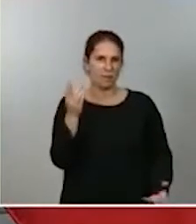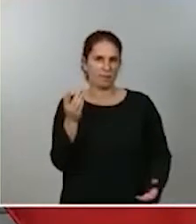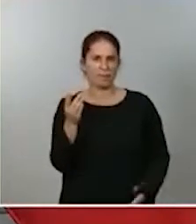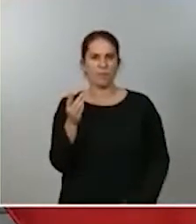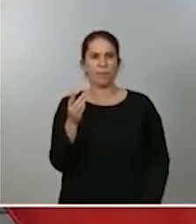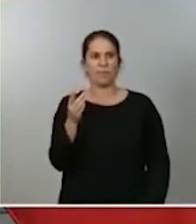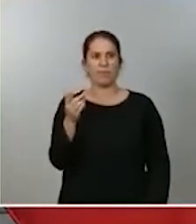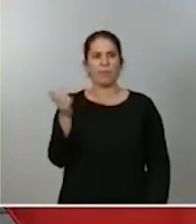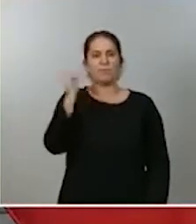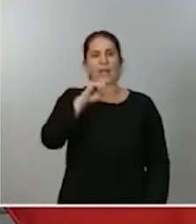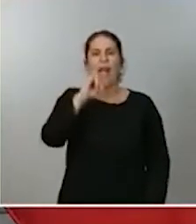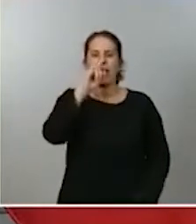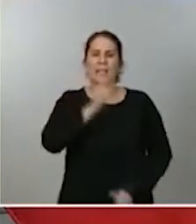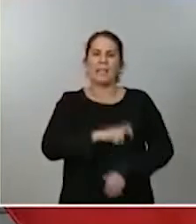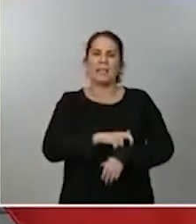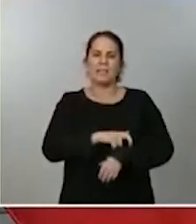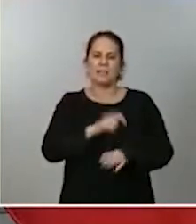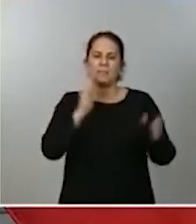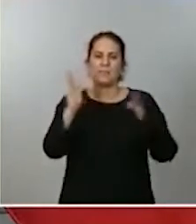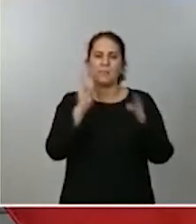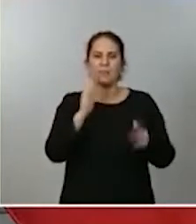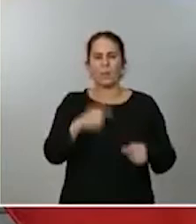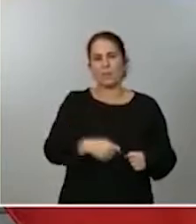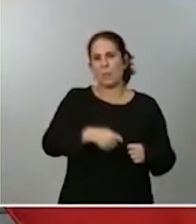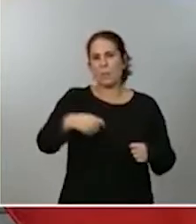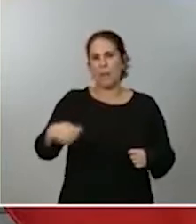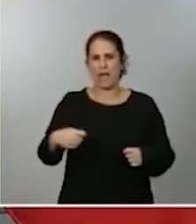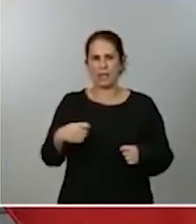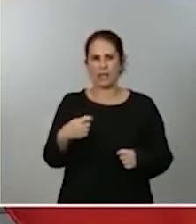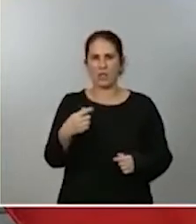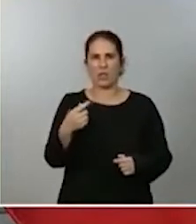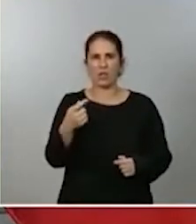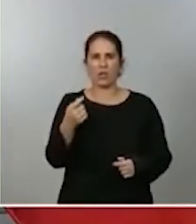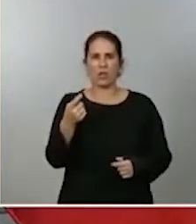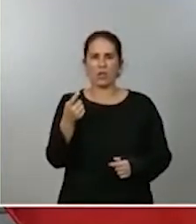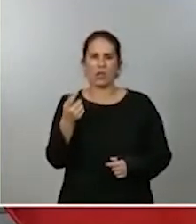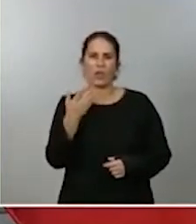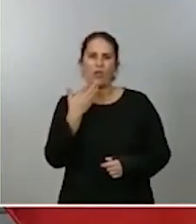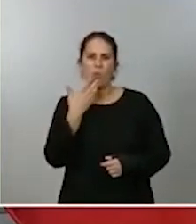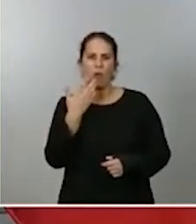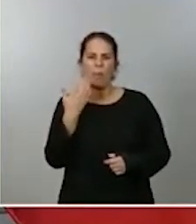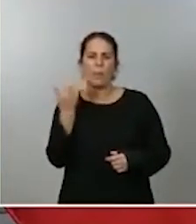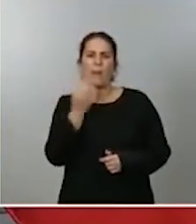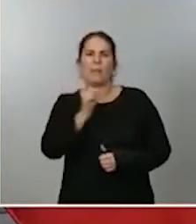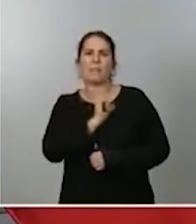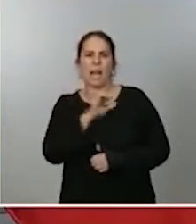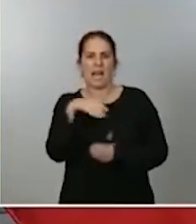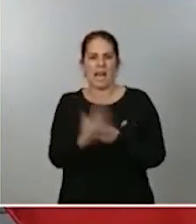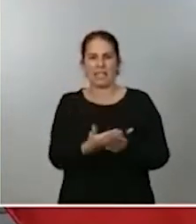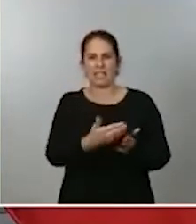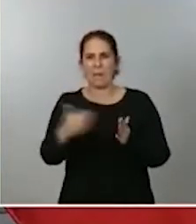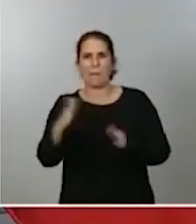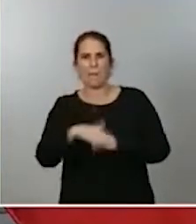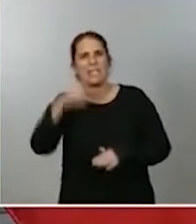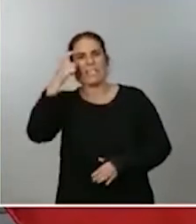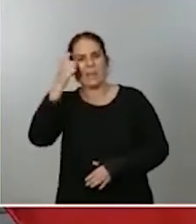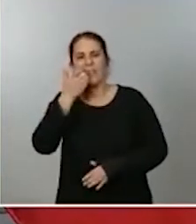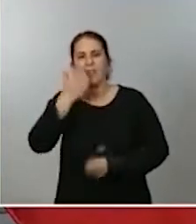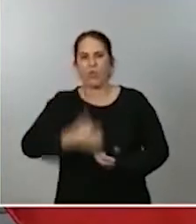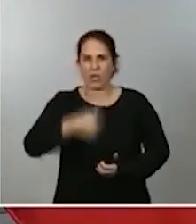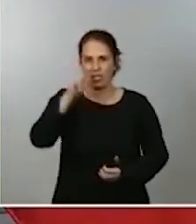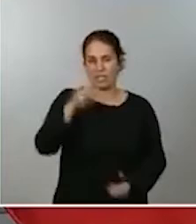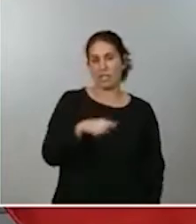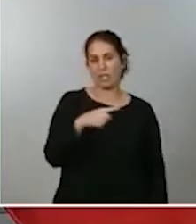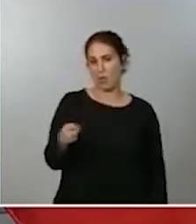tiene un periodo de transcurso mayor que el de los dos primeros parámetros. El Ministerio de Sanidad está concentrado en el